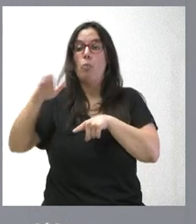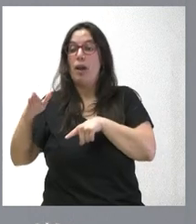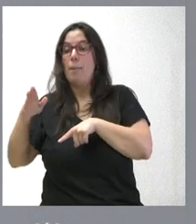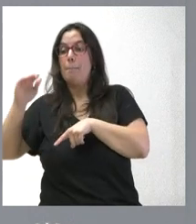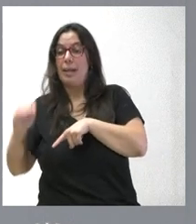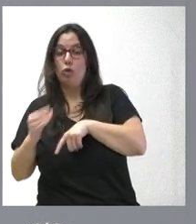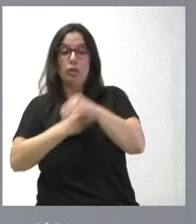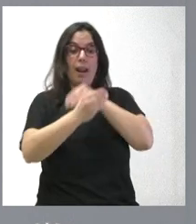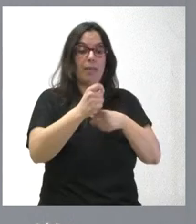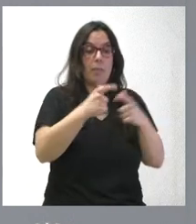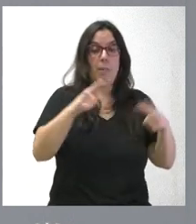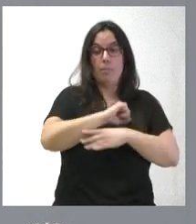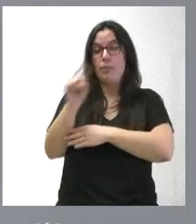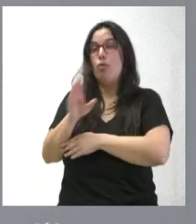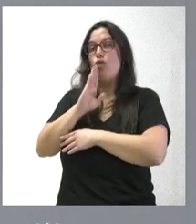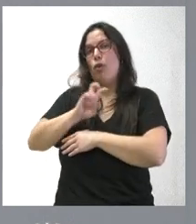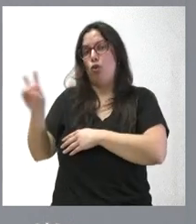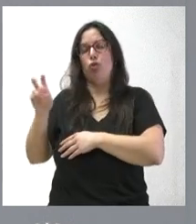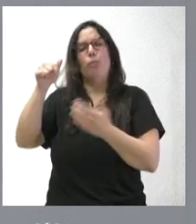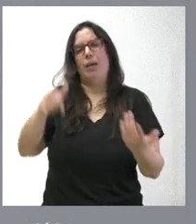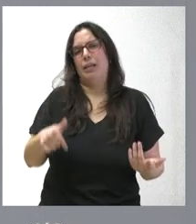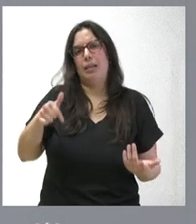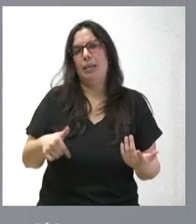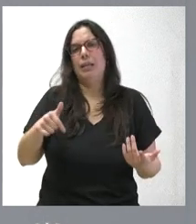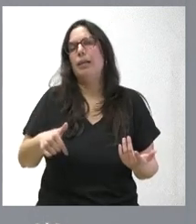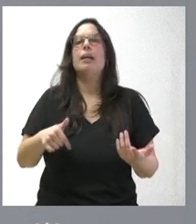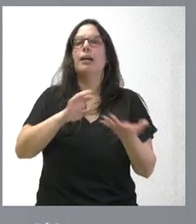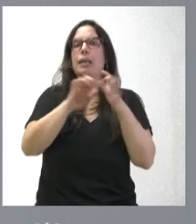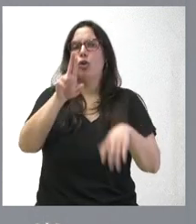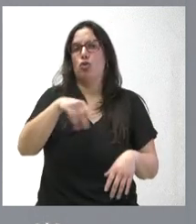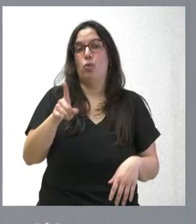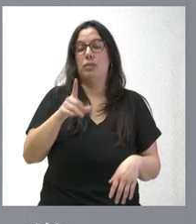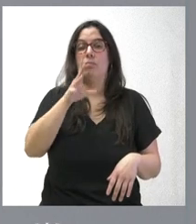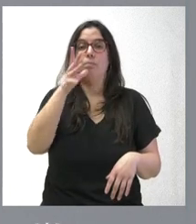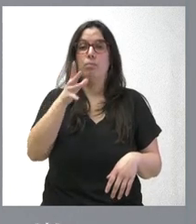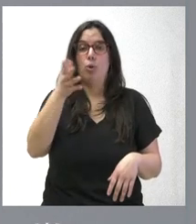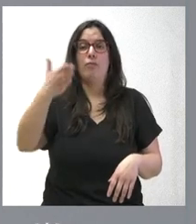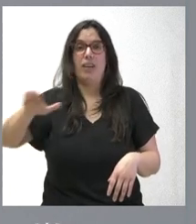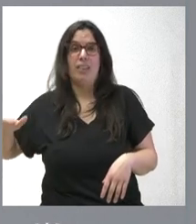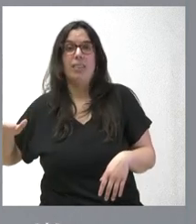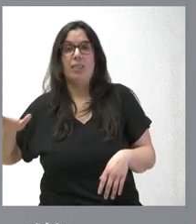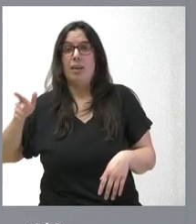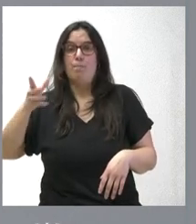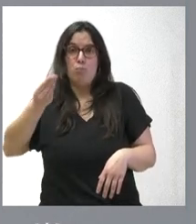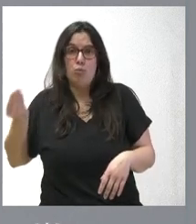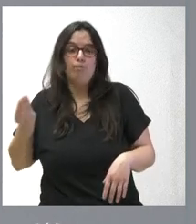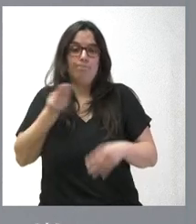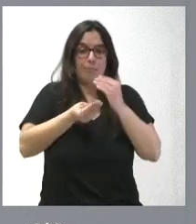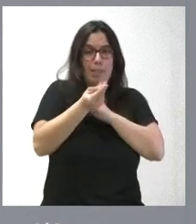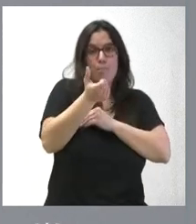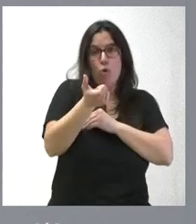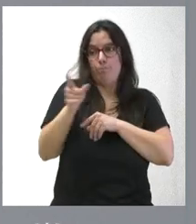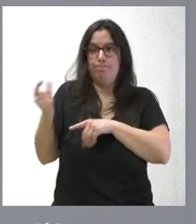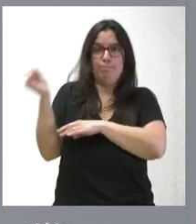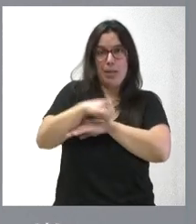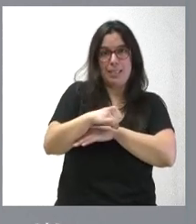pero este dato en nuestra comunidad no compensa un saldo vegetativo negativo porque fallecen más personas de las que nacen. Es